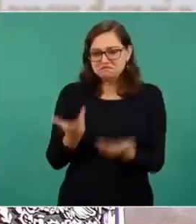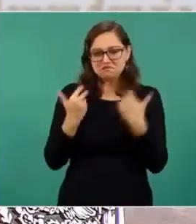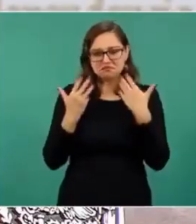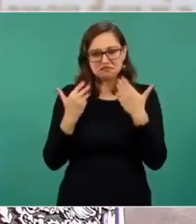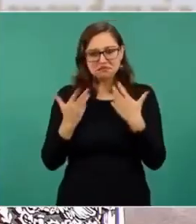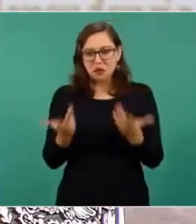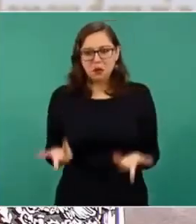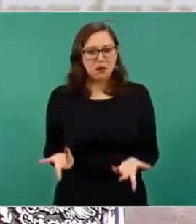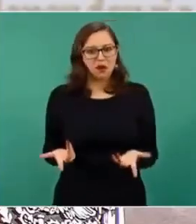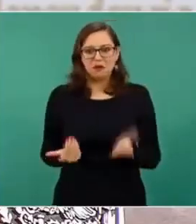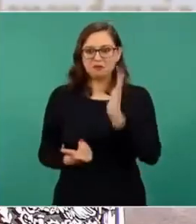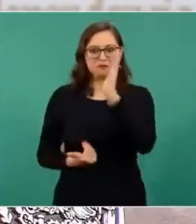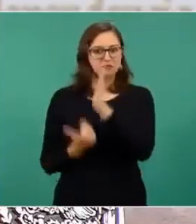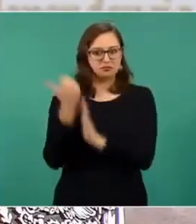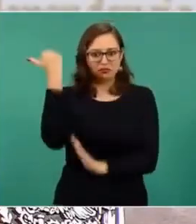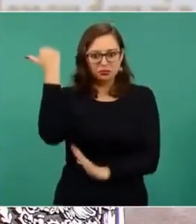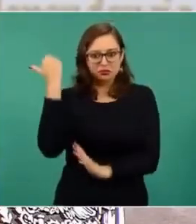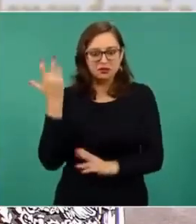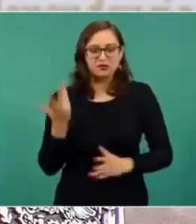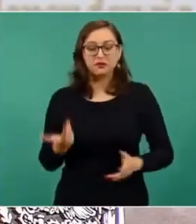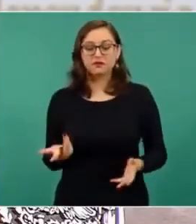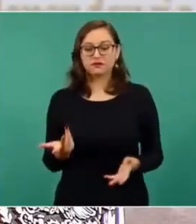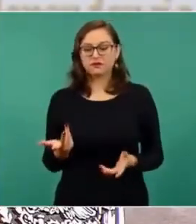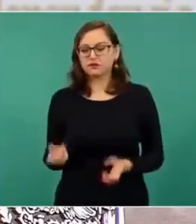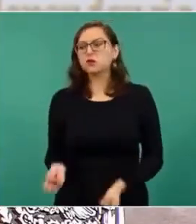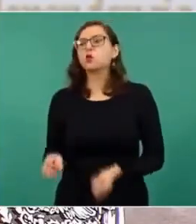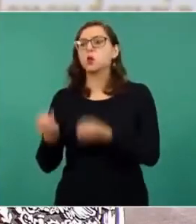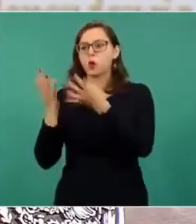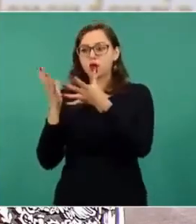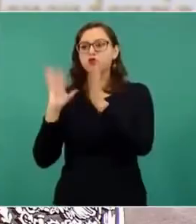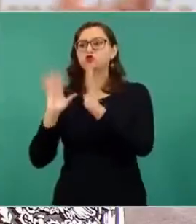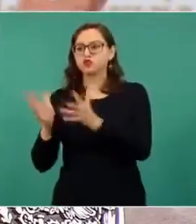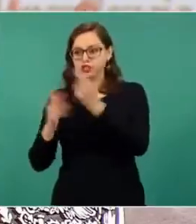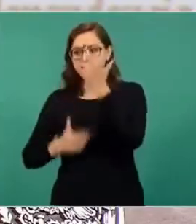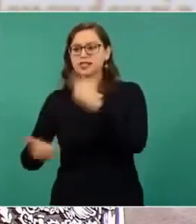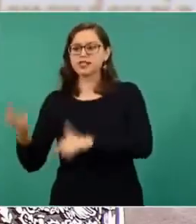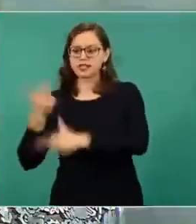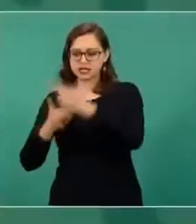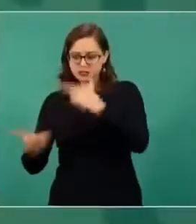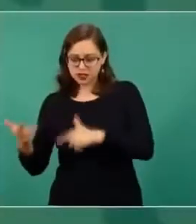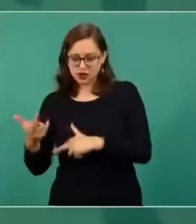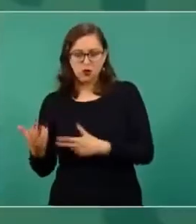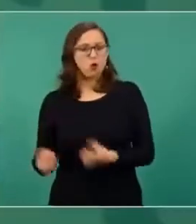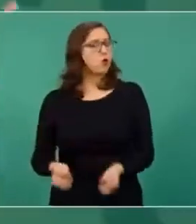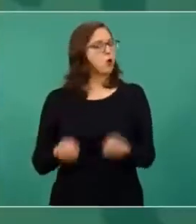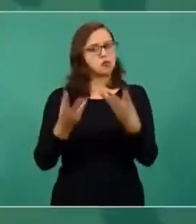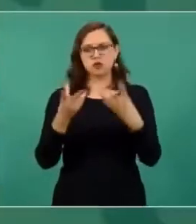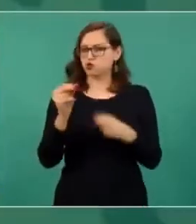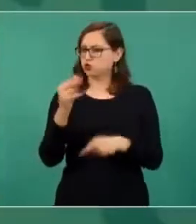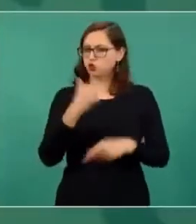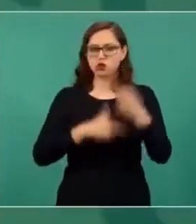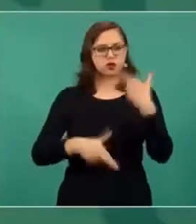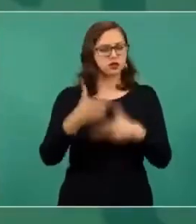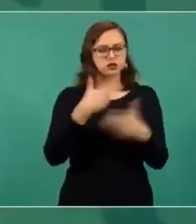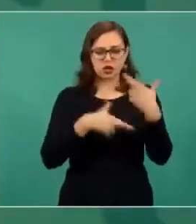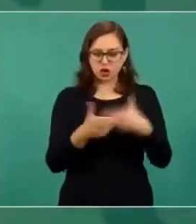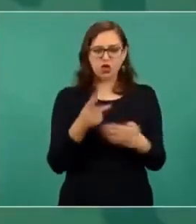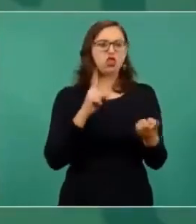en dónde sí se ha regresado, en dónde no,